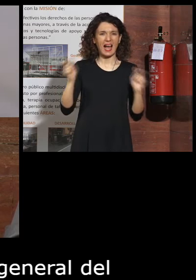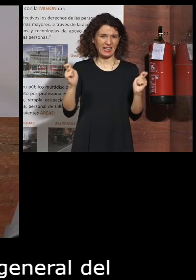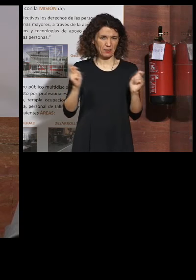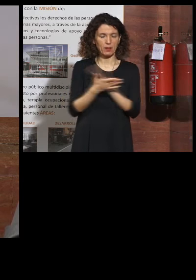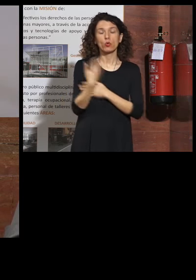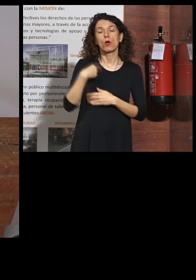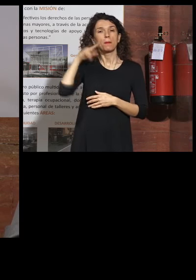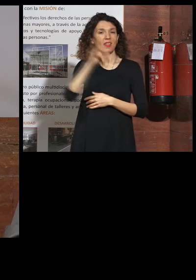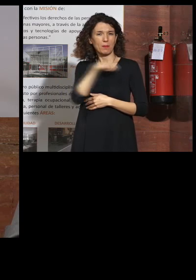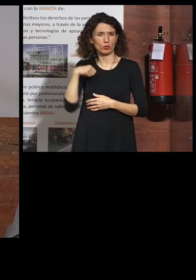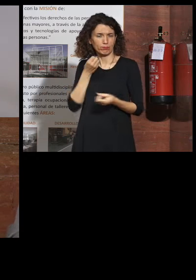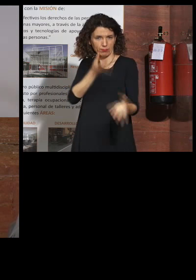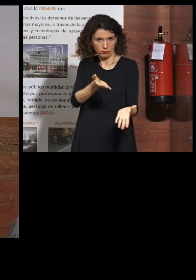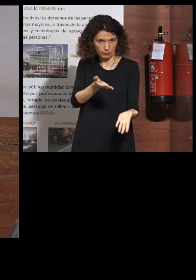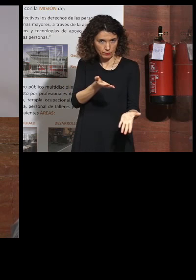contar yo mi experiencia personal